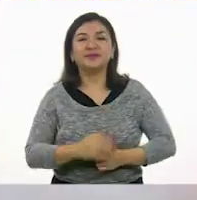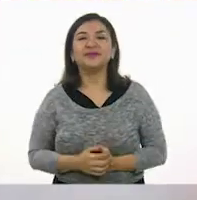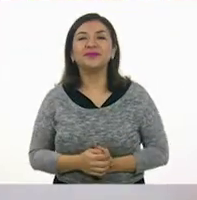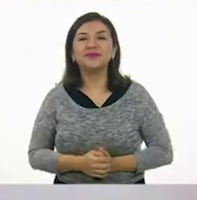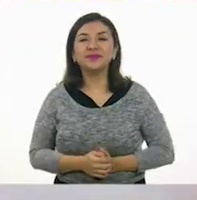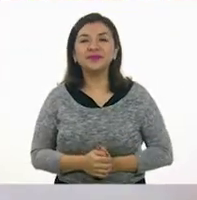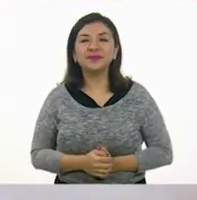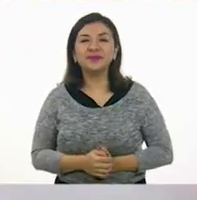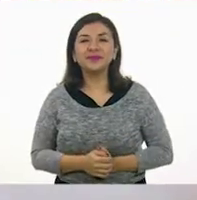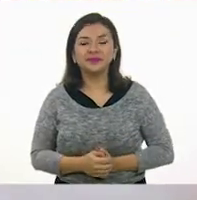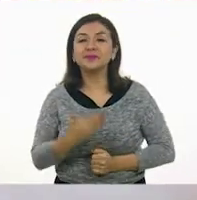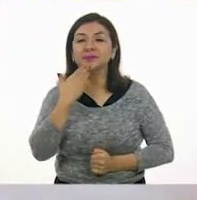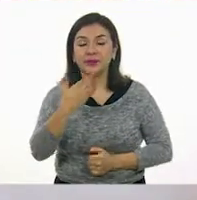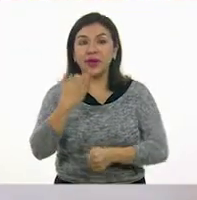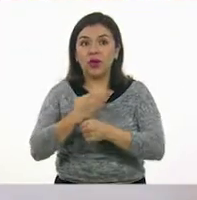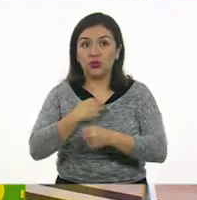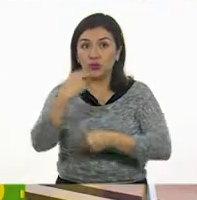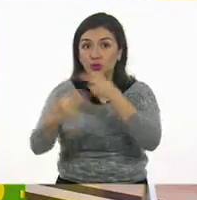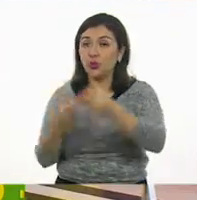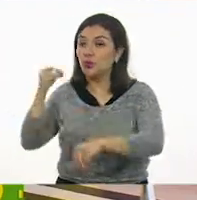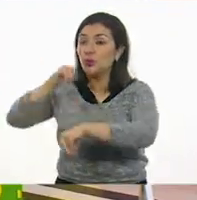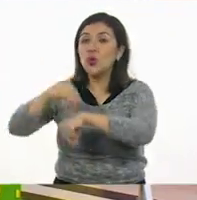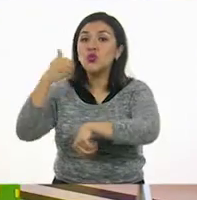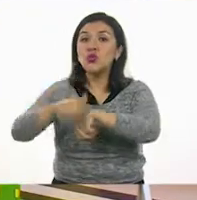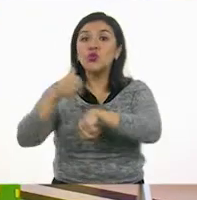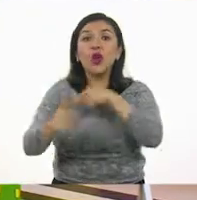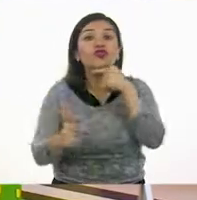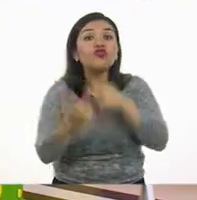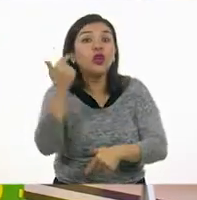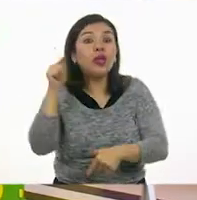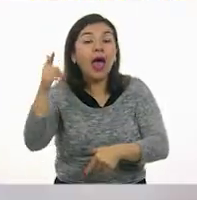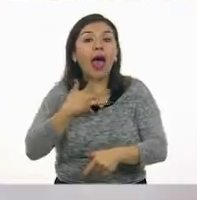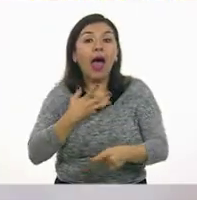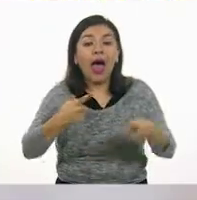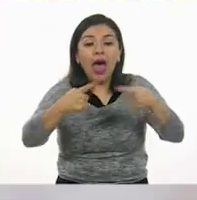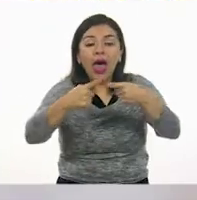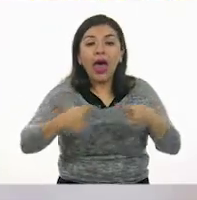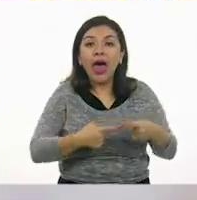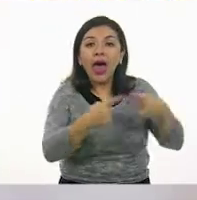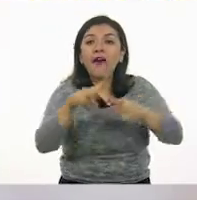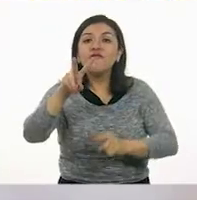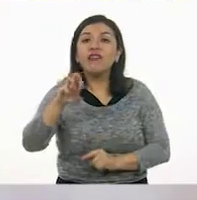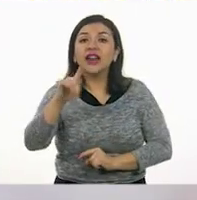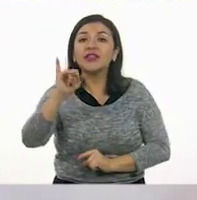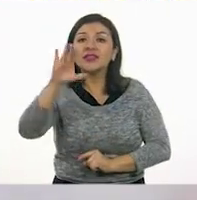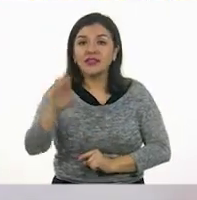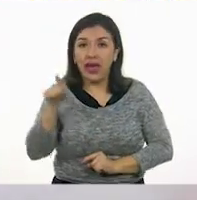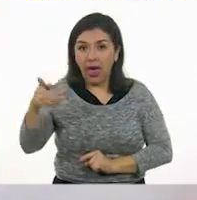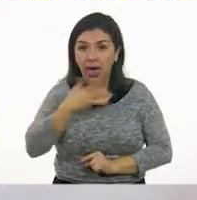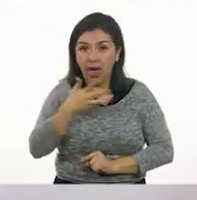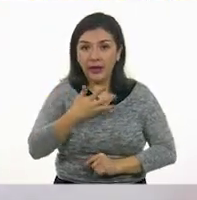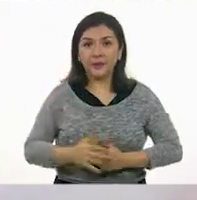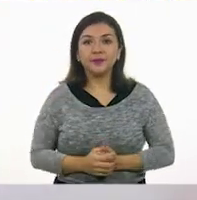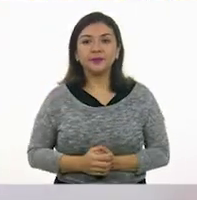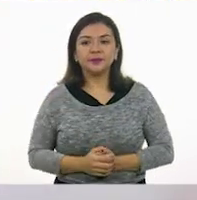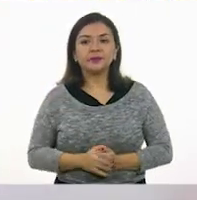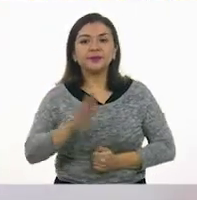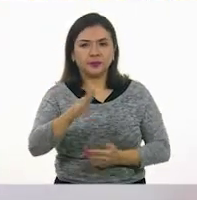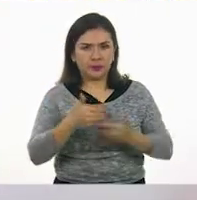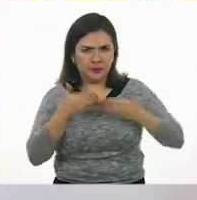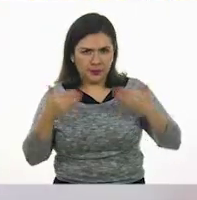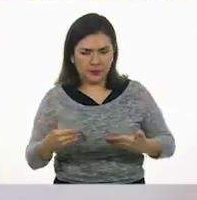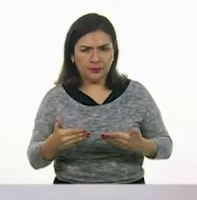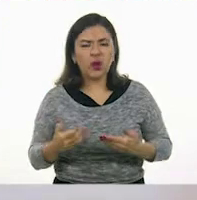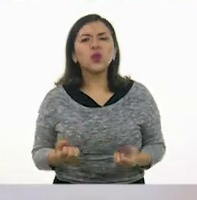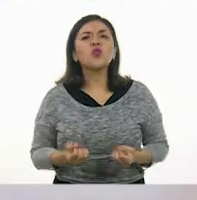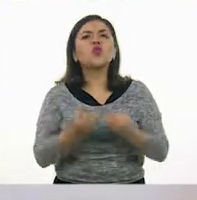vértices. De acuerdo. Ahora sí, pegamos el número doce. Doce, muy Que son los vértices que tiene esta figura geométrica. Ahora, su número